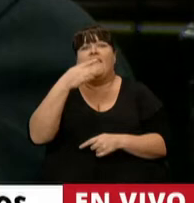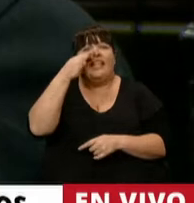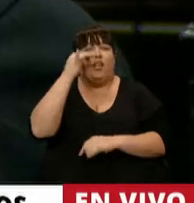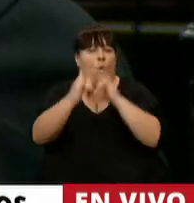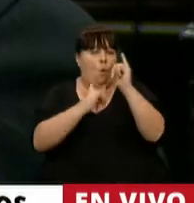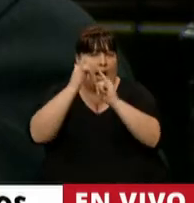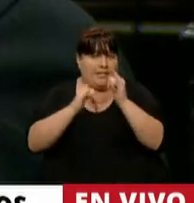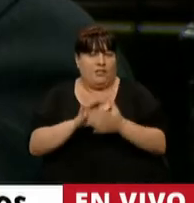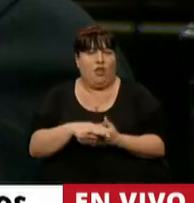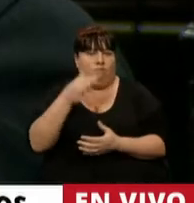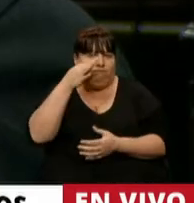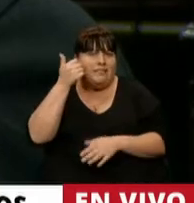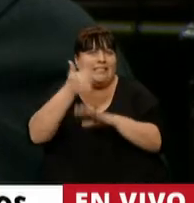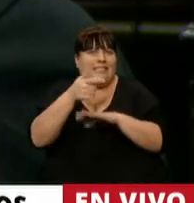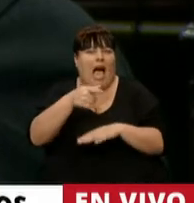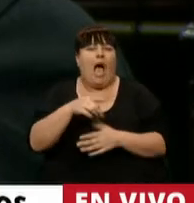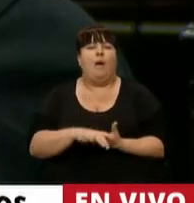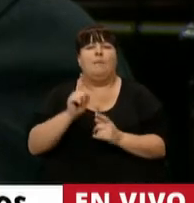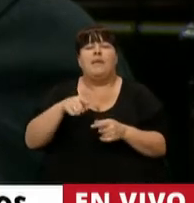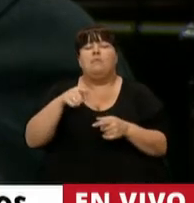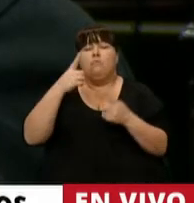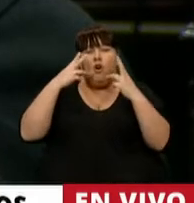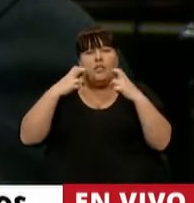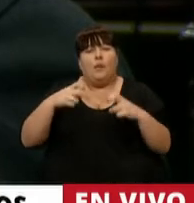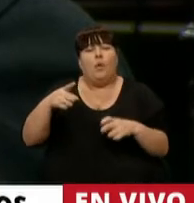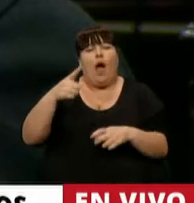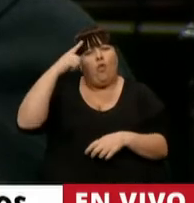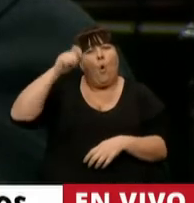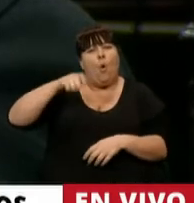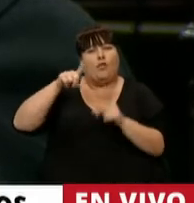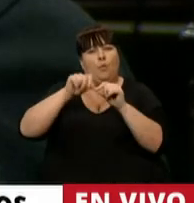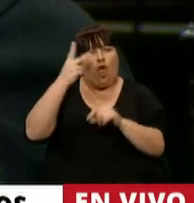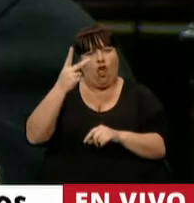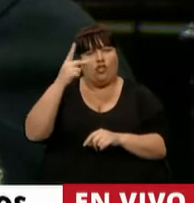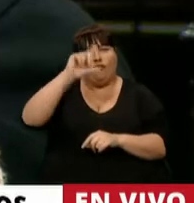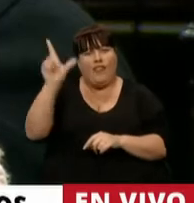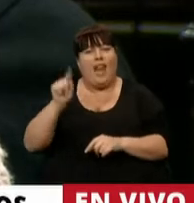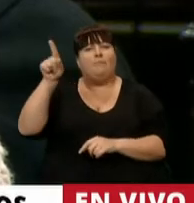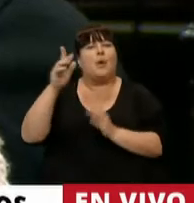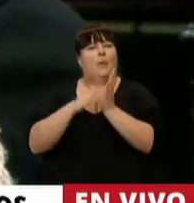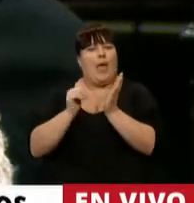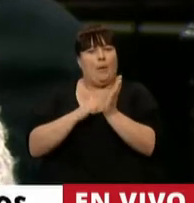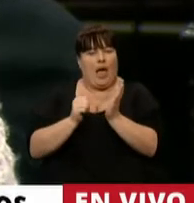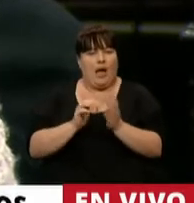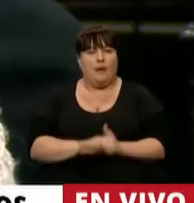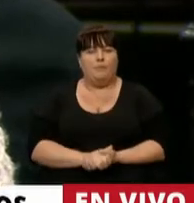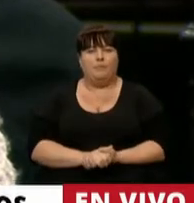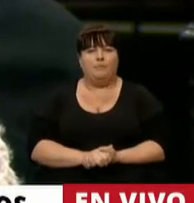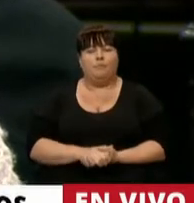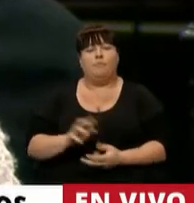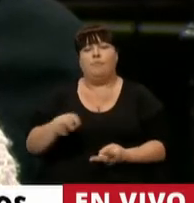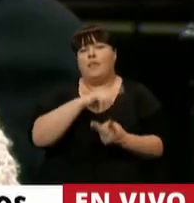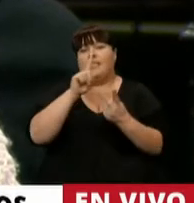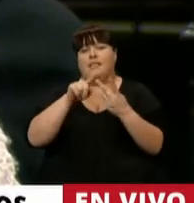testigos más fuertes de esta causa que está llevando hoy el juzgado 2 federal de Bahía Blanca. La